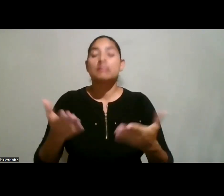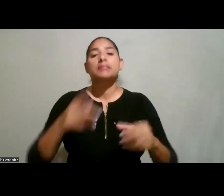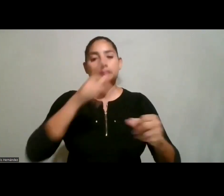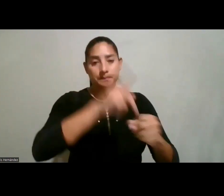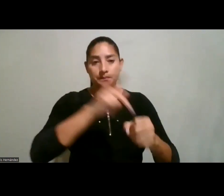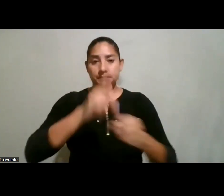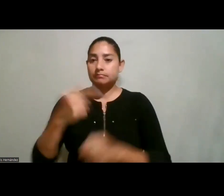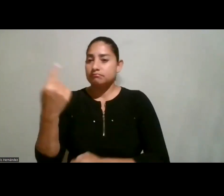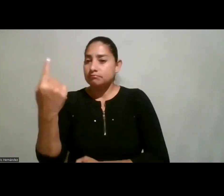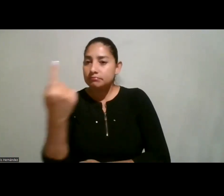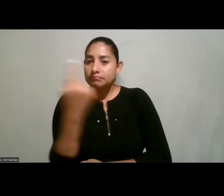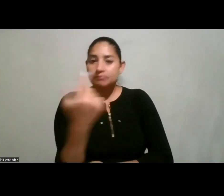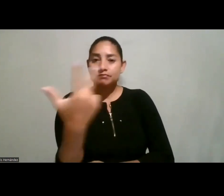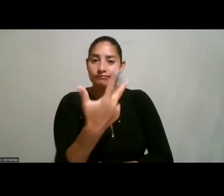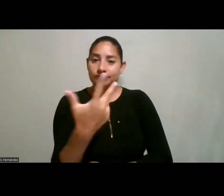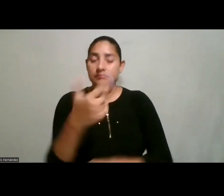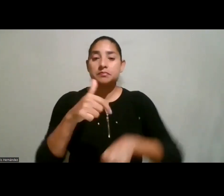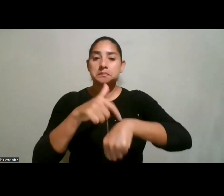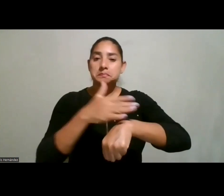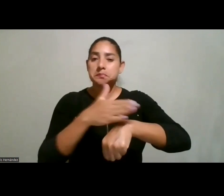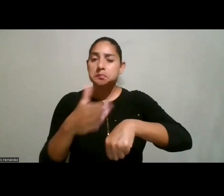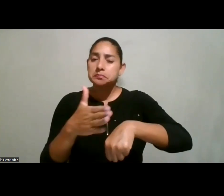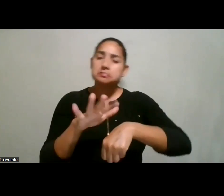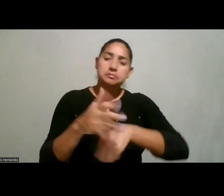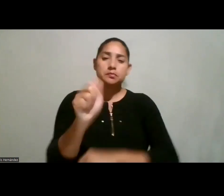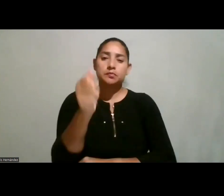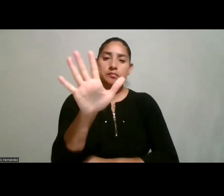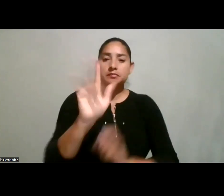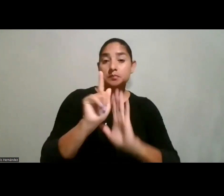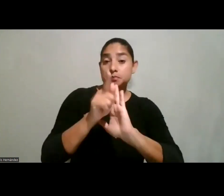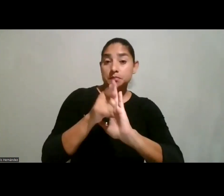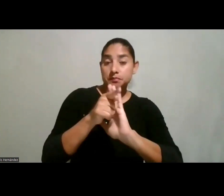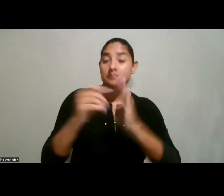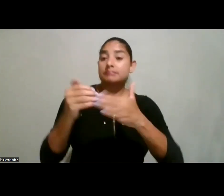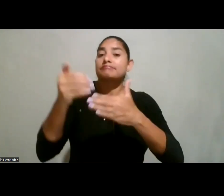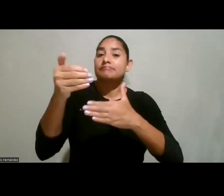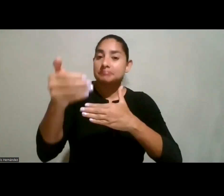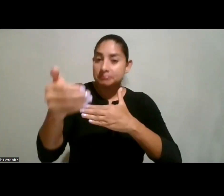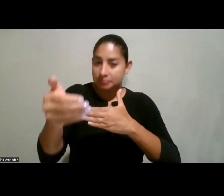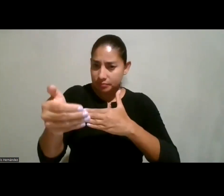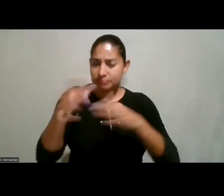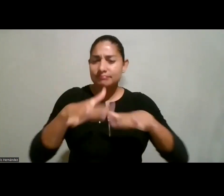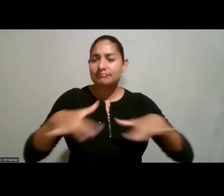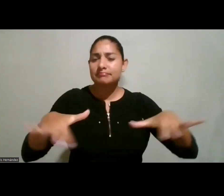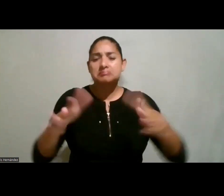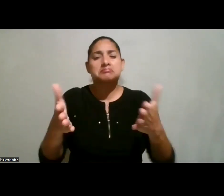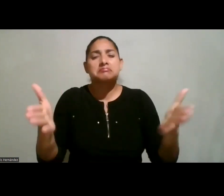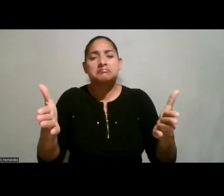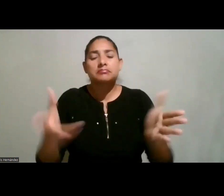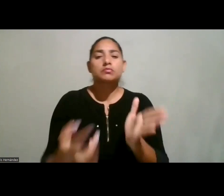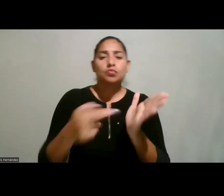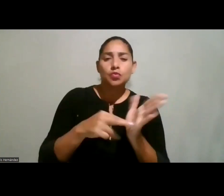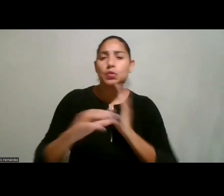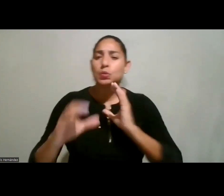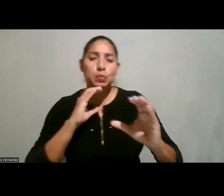de cada una de ellas en un espacio de aproximadamente 15 minutos y posteriormente tendremos un espacio de réplica de